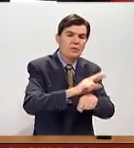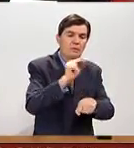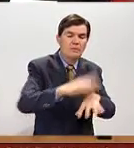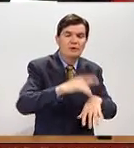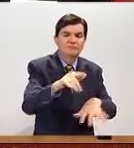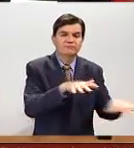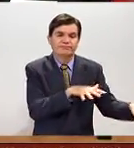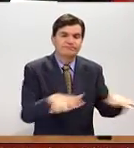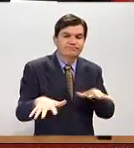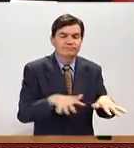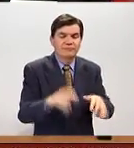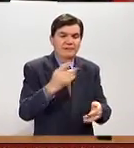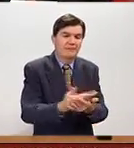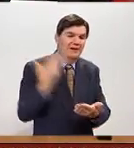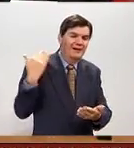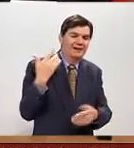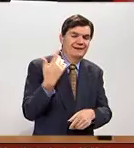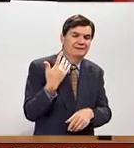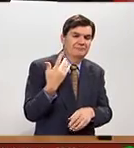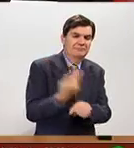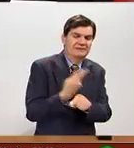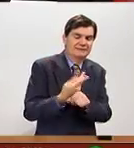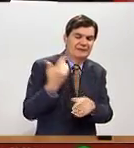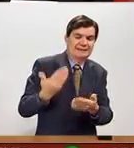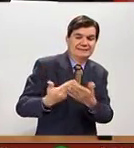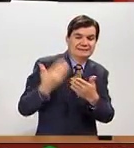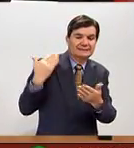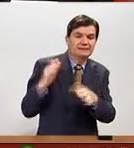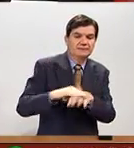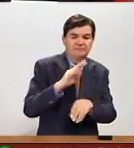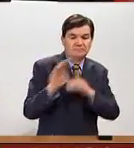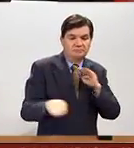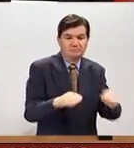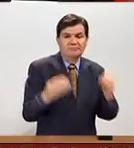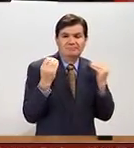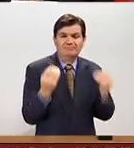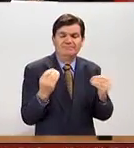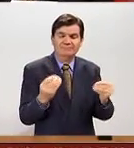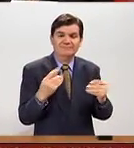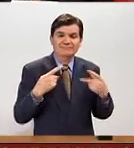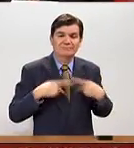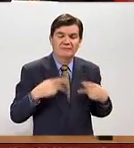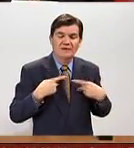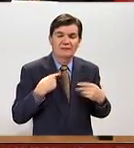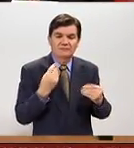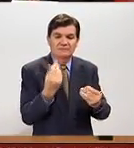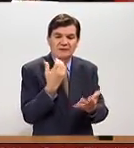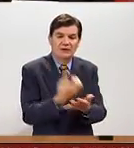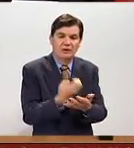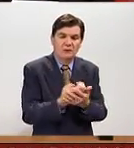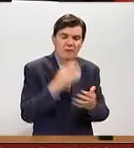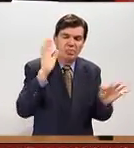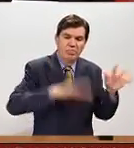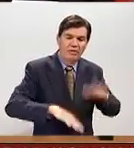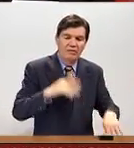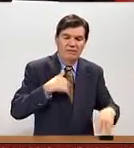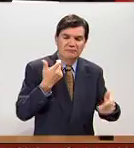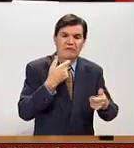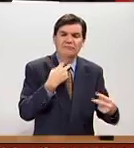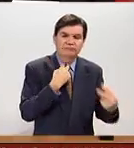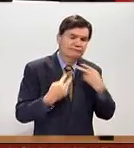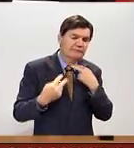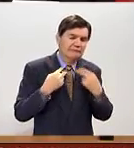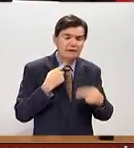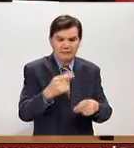terremoto que acaba de suceder, que dejó bastantes personas muertas, obviamente cantidades económicas pues invaluables.